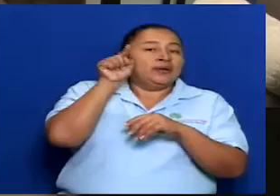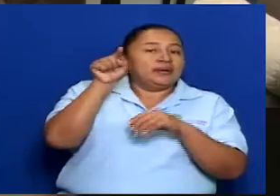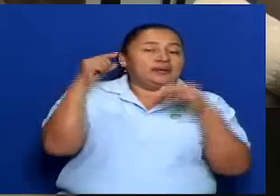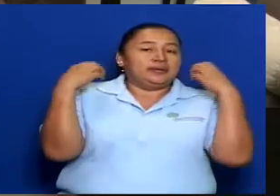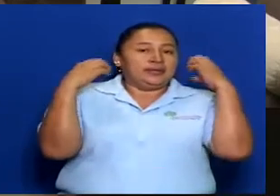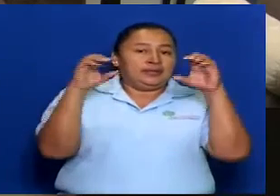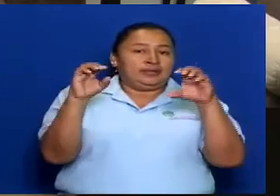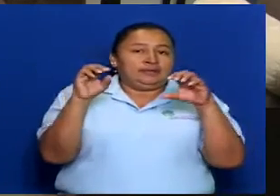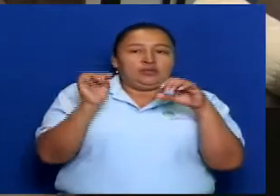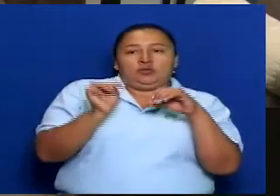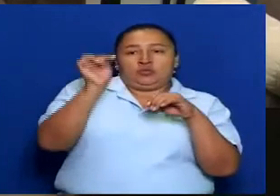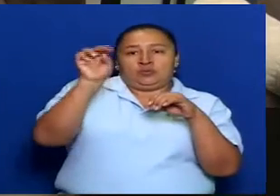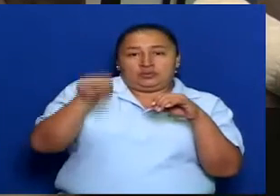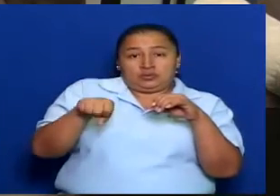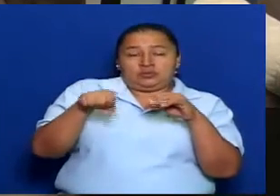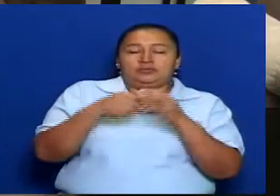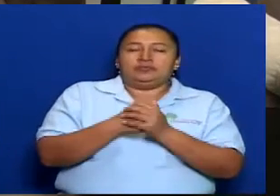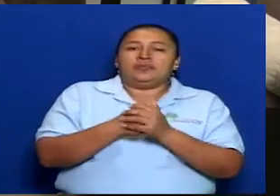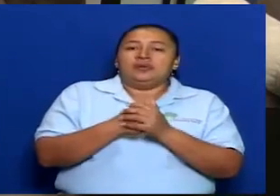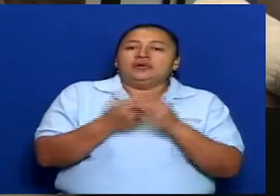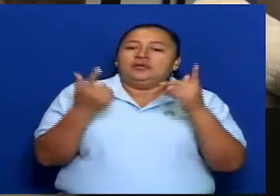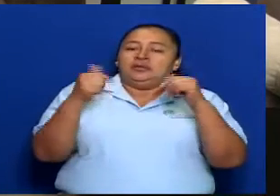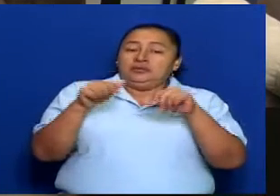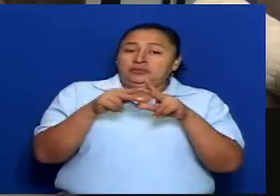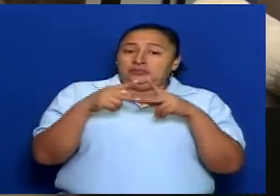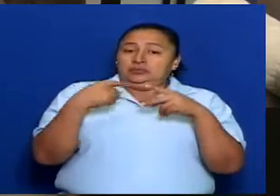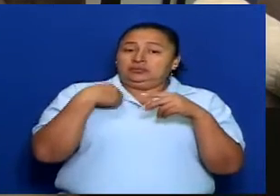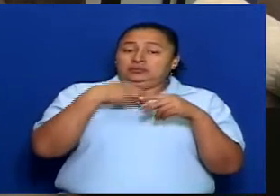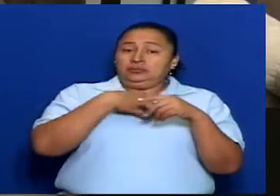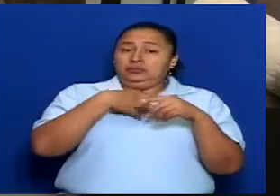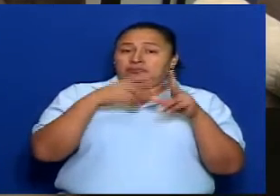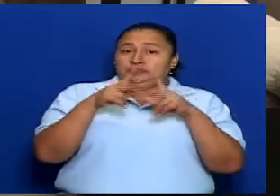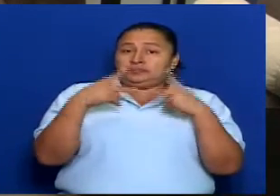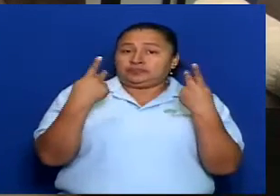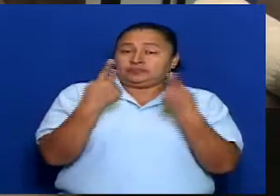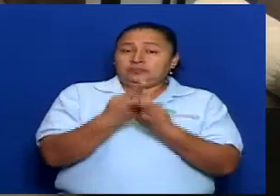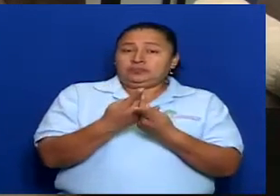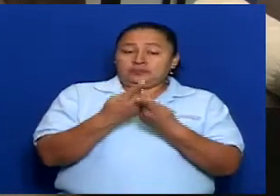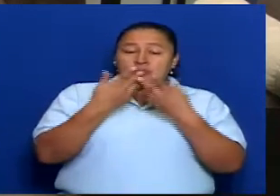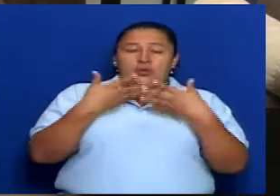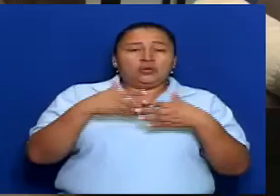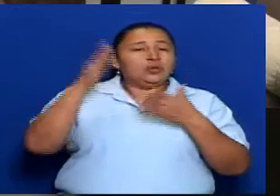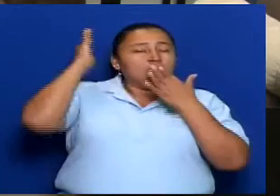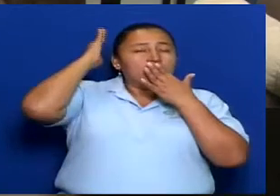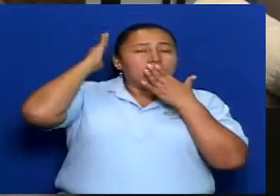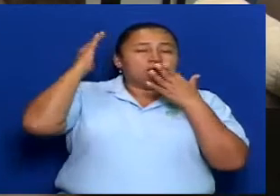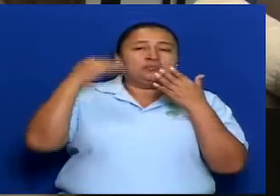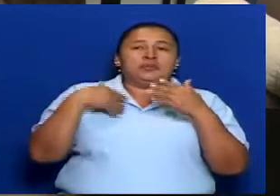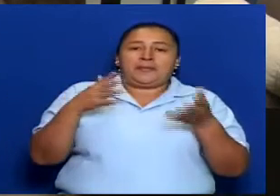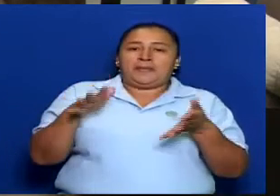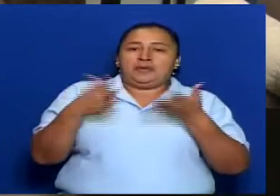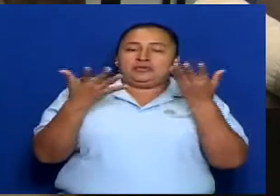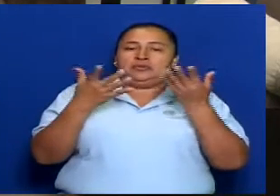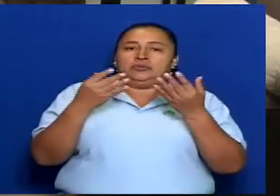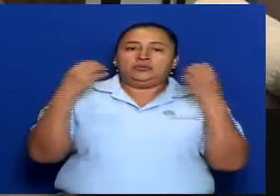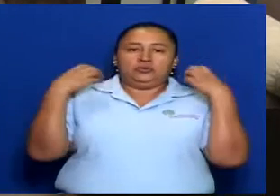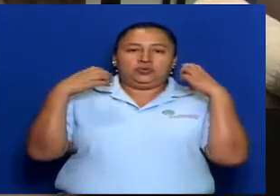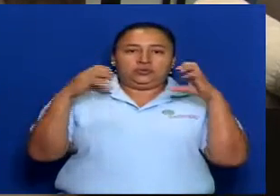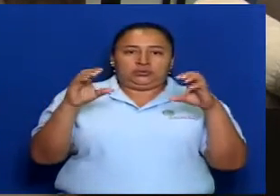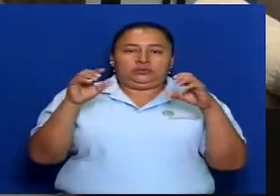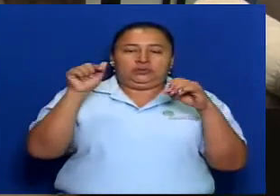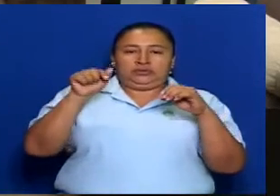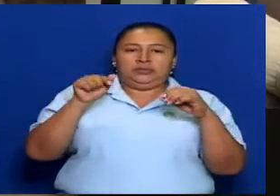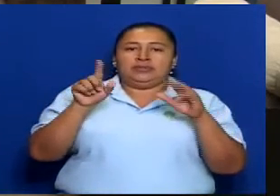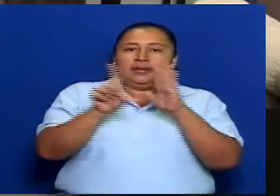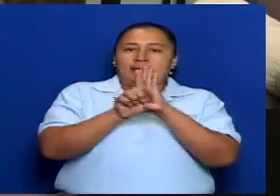nosotros como pueblos originarios somos los que estamos en su mayoría pues en lo que es la Costa Caribe y que está